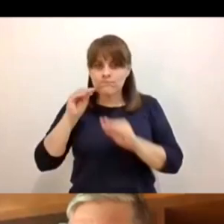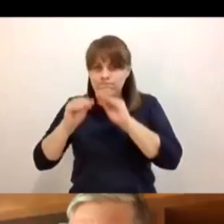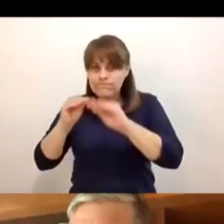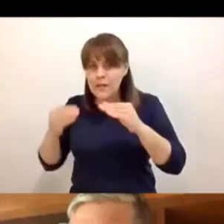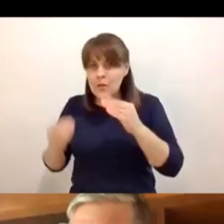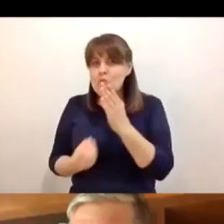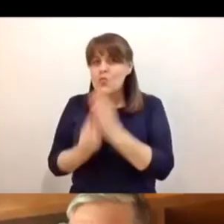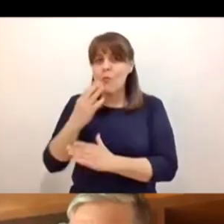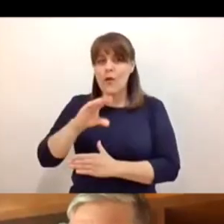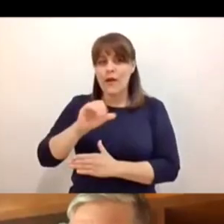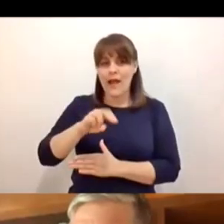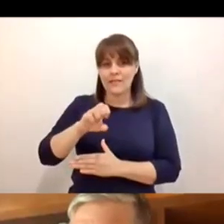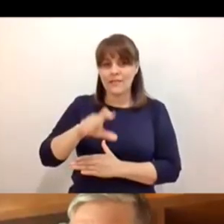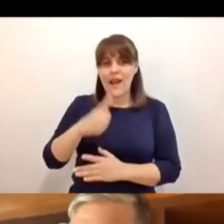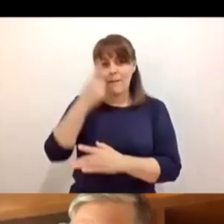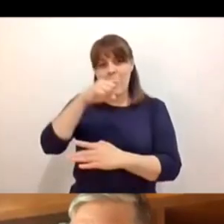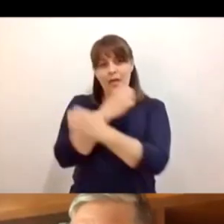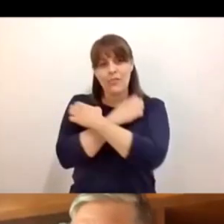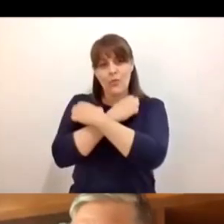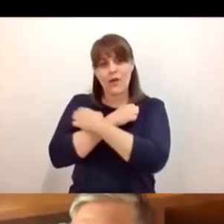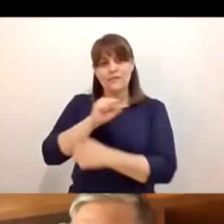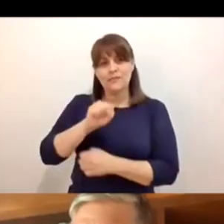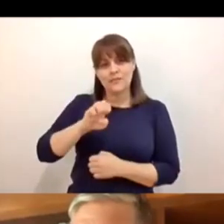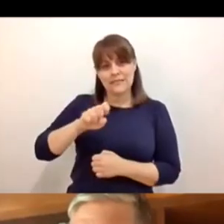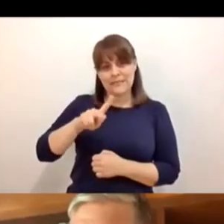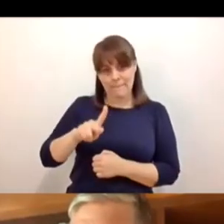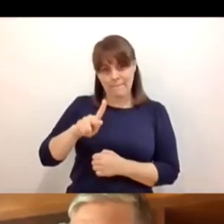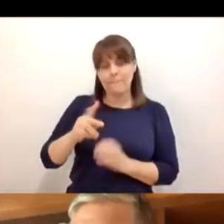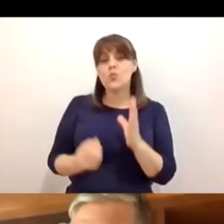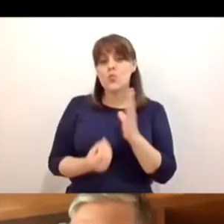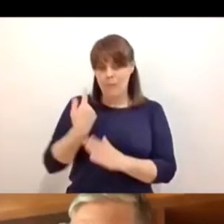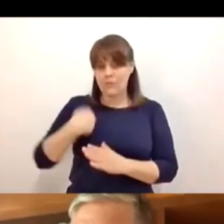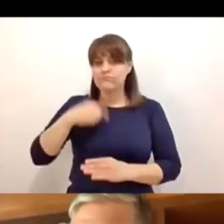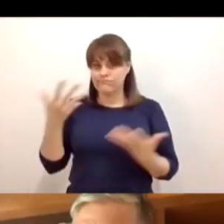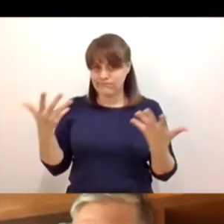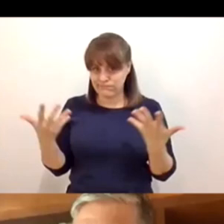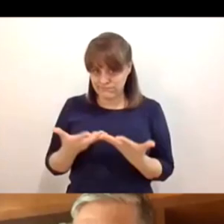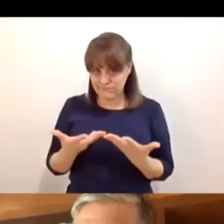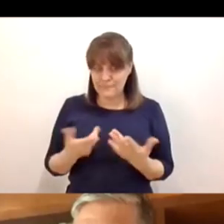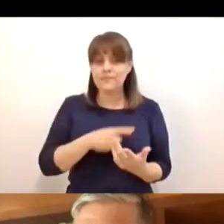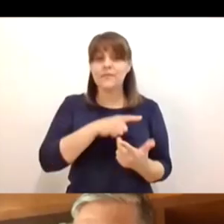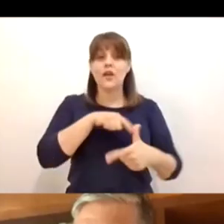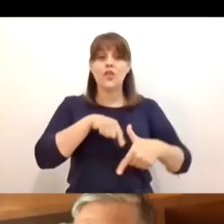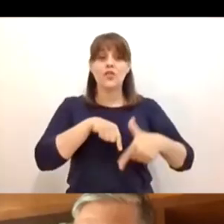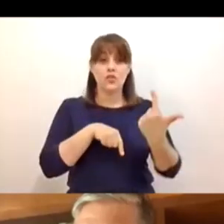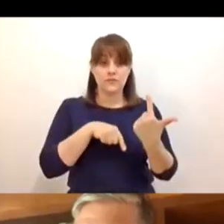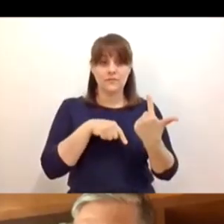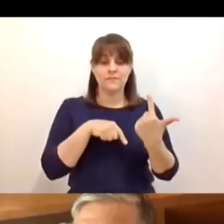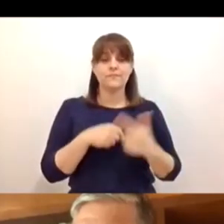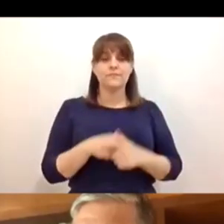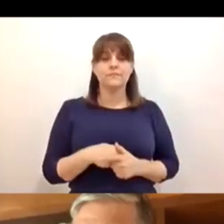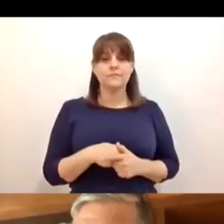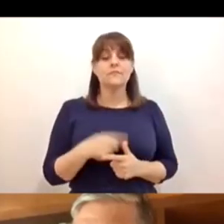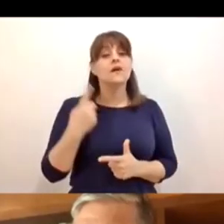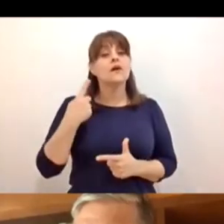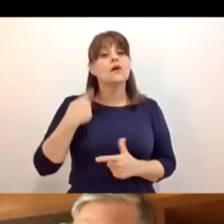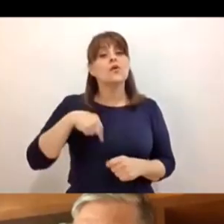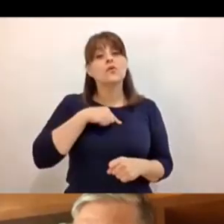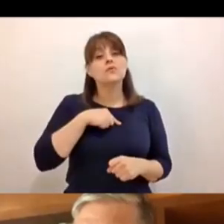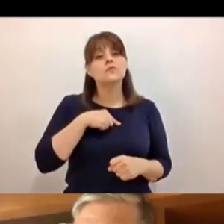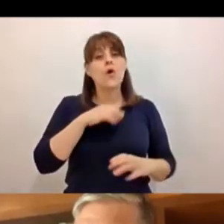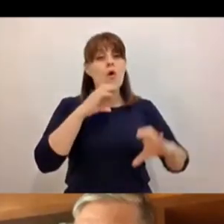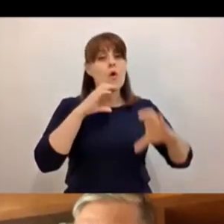televisión. El punto 12 es que se fortaleció de una manera muy importante la